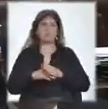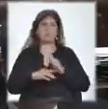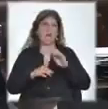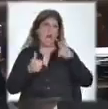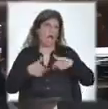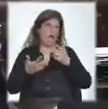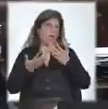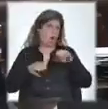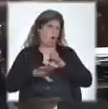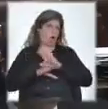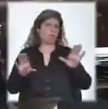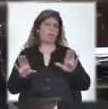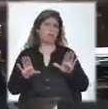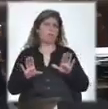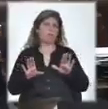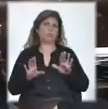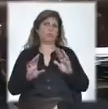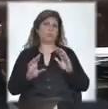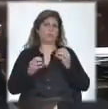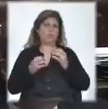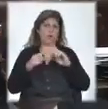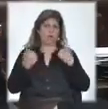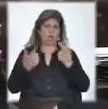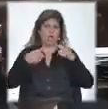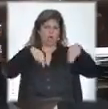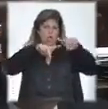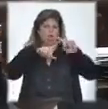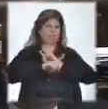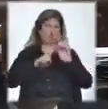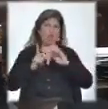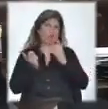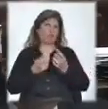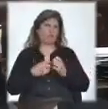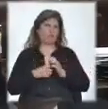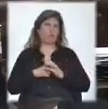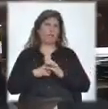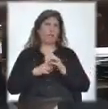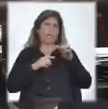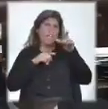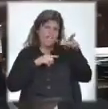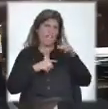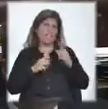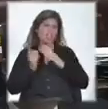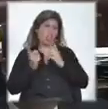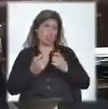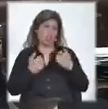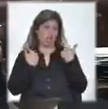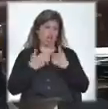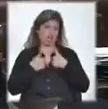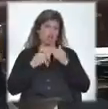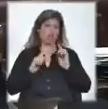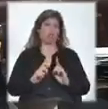Acá no los queremos. Porque nosotros a ellos no los necesitamos. Ellos nos necesitan a nosotros.